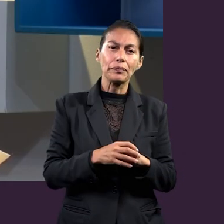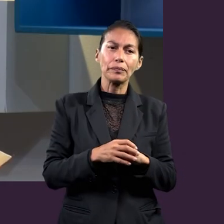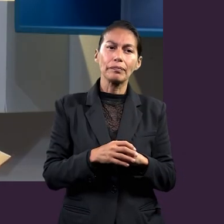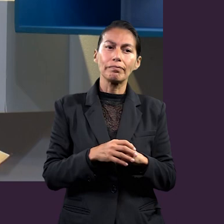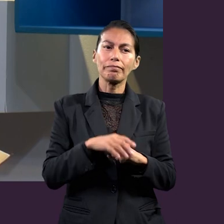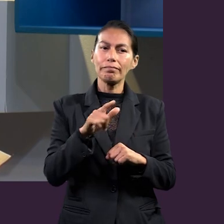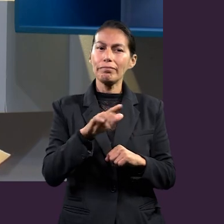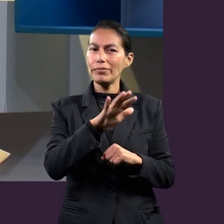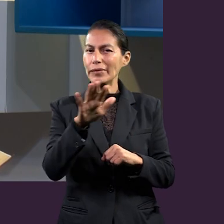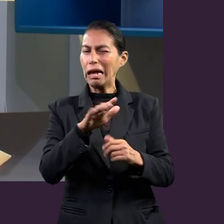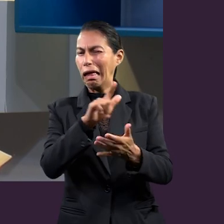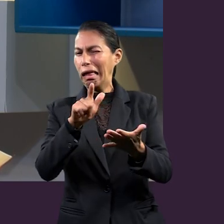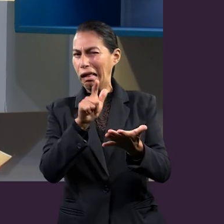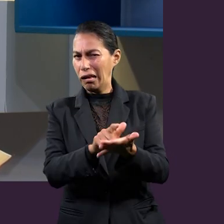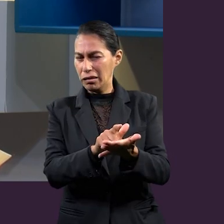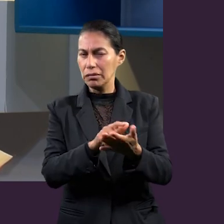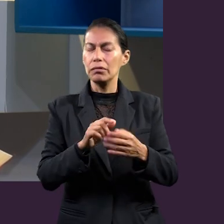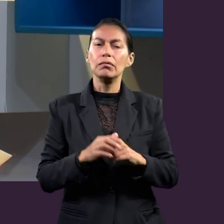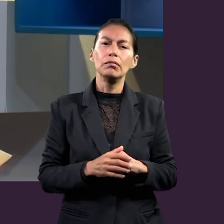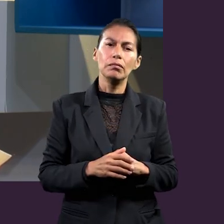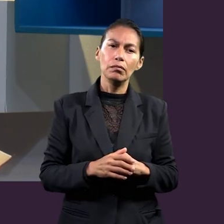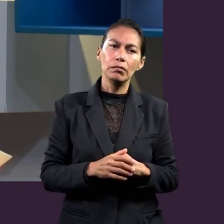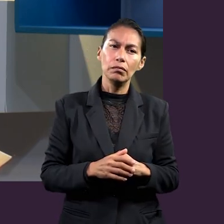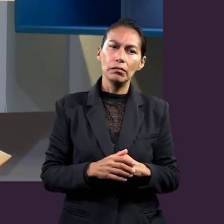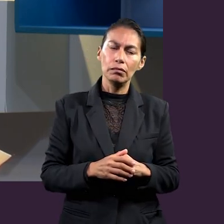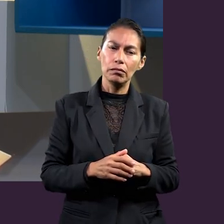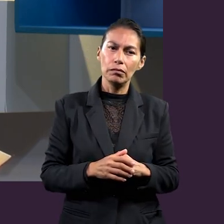interviene en asuntos legales.